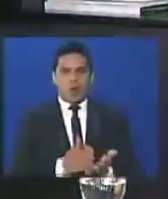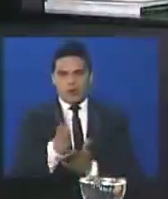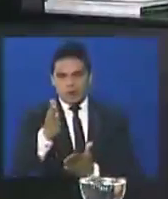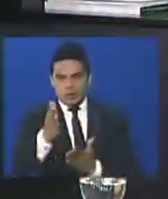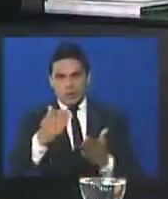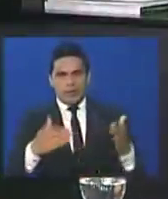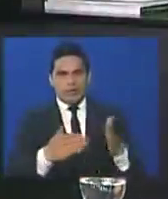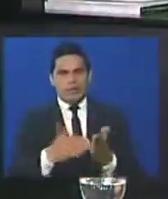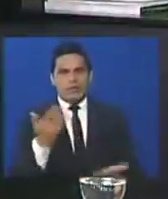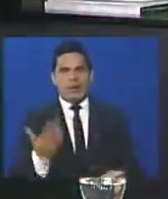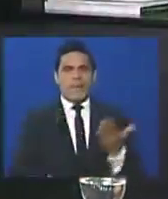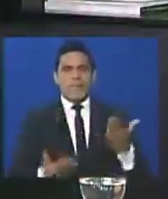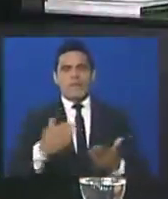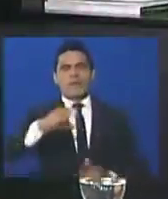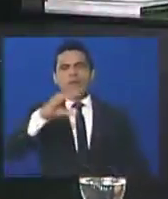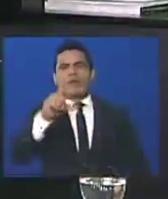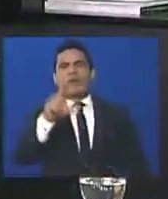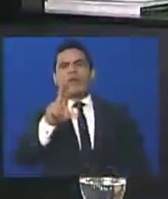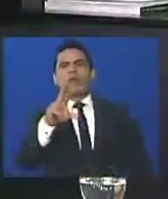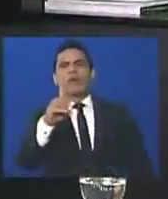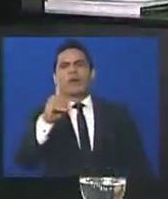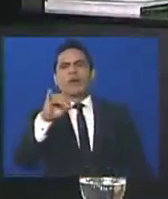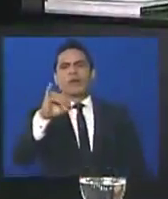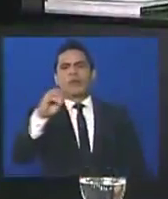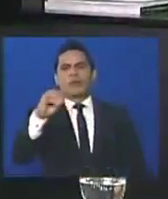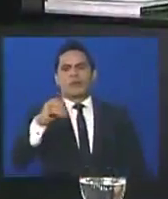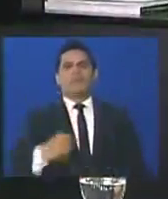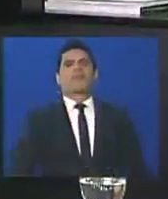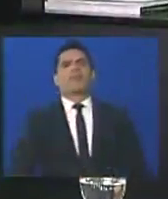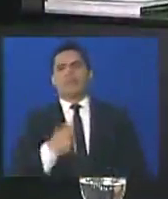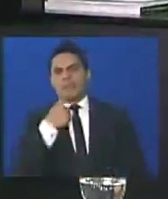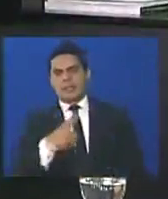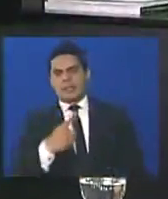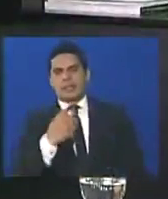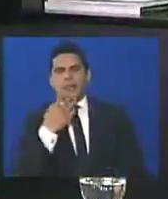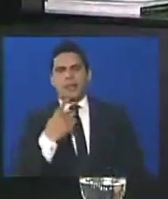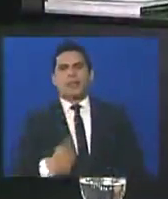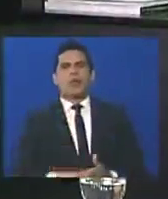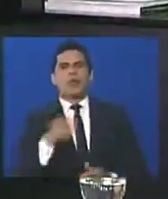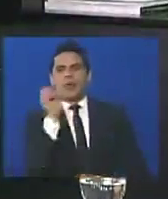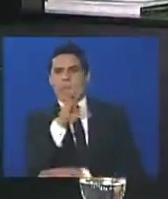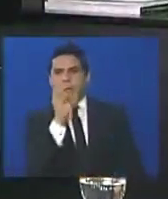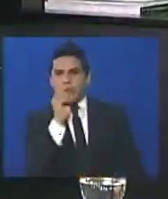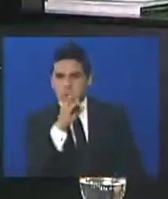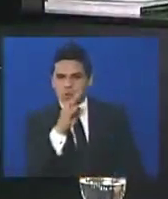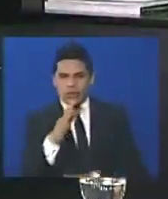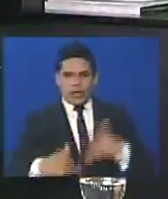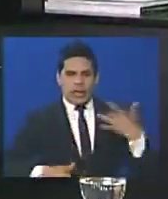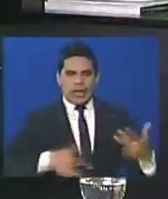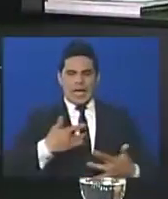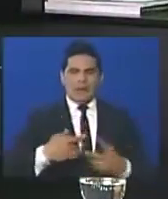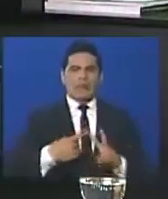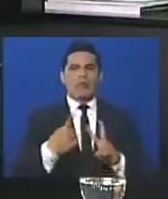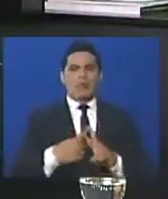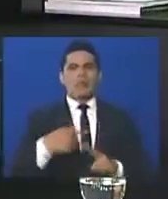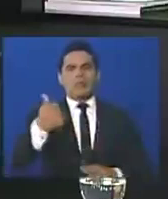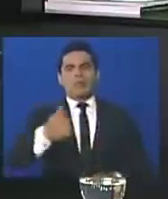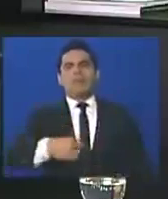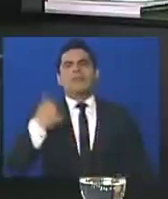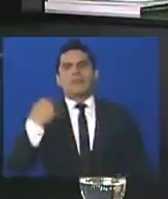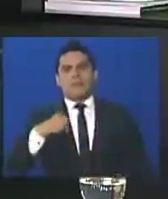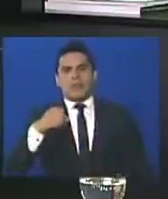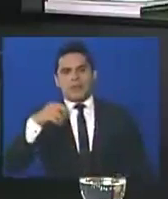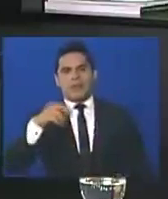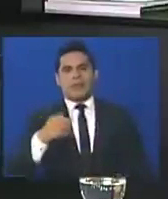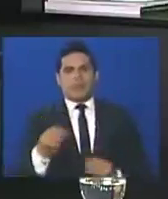Continuamos en contrapeso con Claudio Fermín, bueno, la acción acompañada de un discurso, que haya respeto,